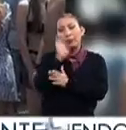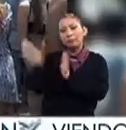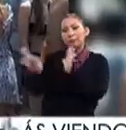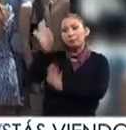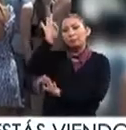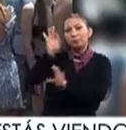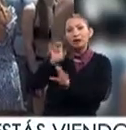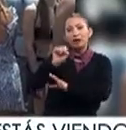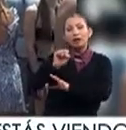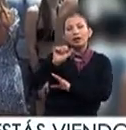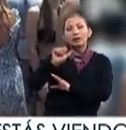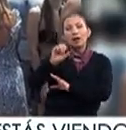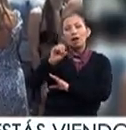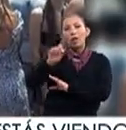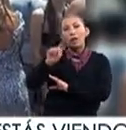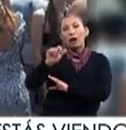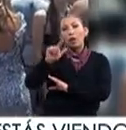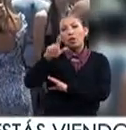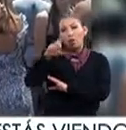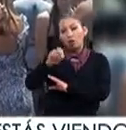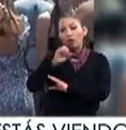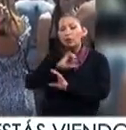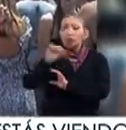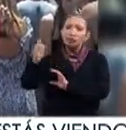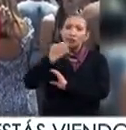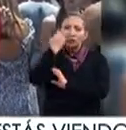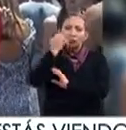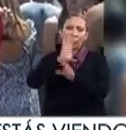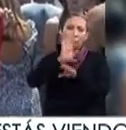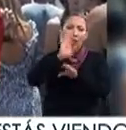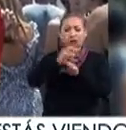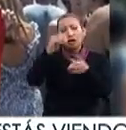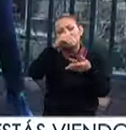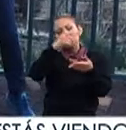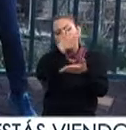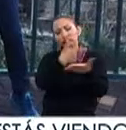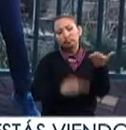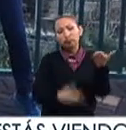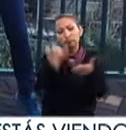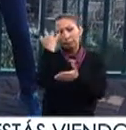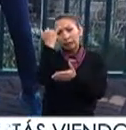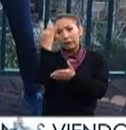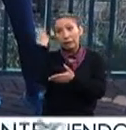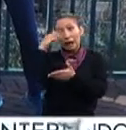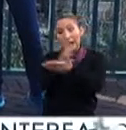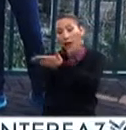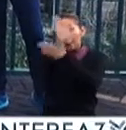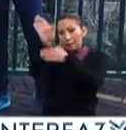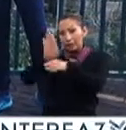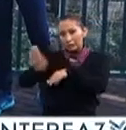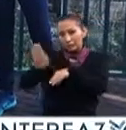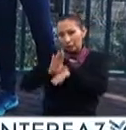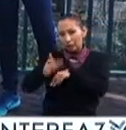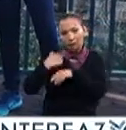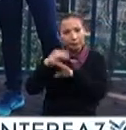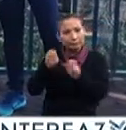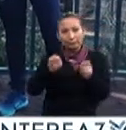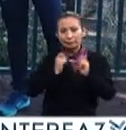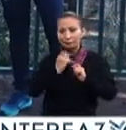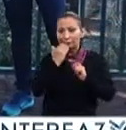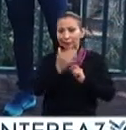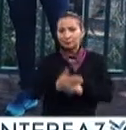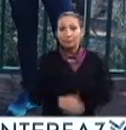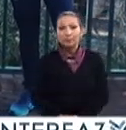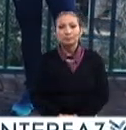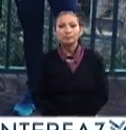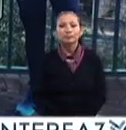Sao Paulo, igualmente puse otras escuelas de Brasil y bueno, la idea era viajar para allá y pues se dio, qué bueno que fue